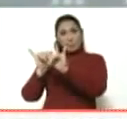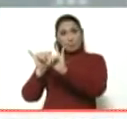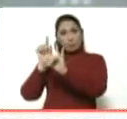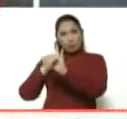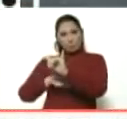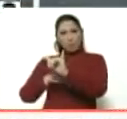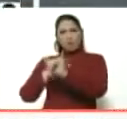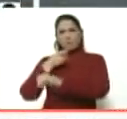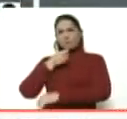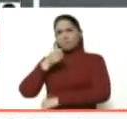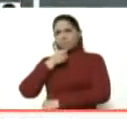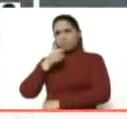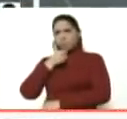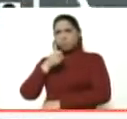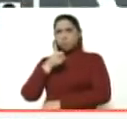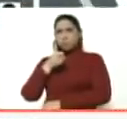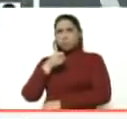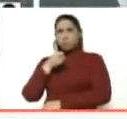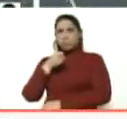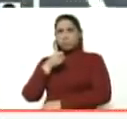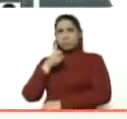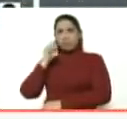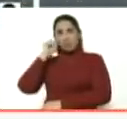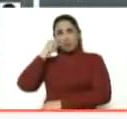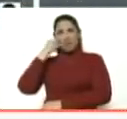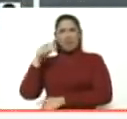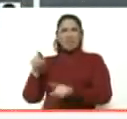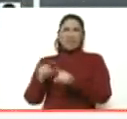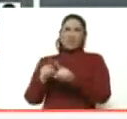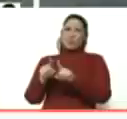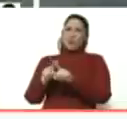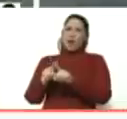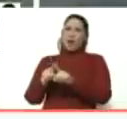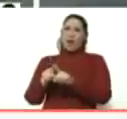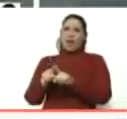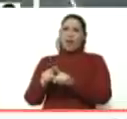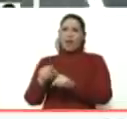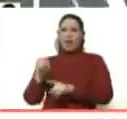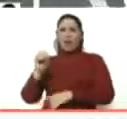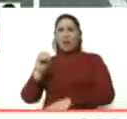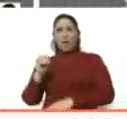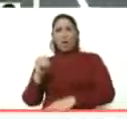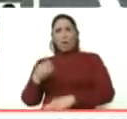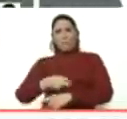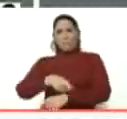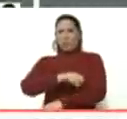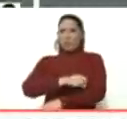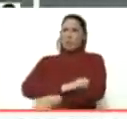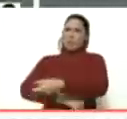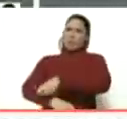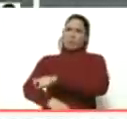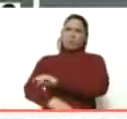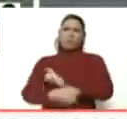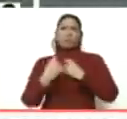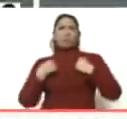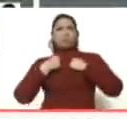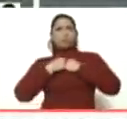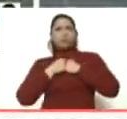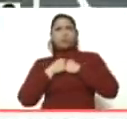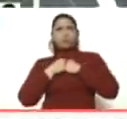alocución que dio, recuerdo, muy al estilo Obama, con las mangas recogidas, la corbata, la camisa,